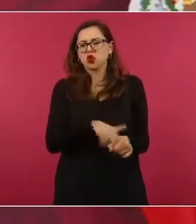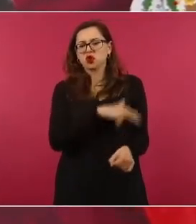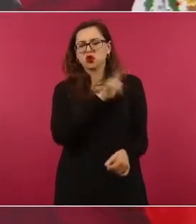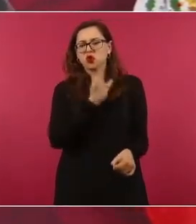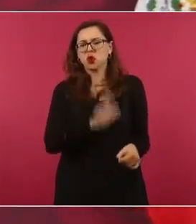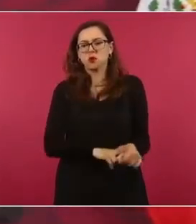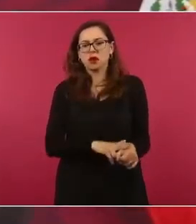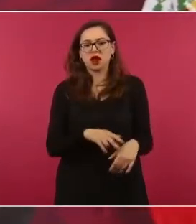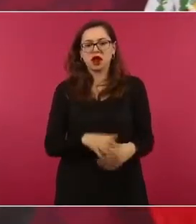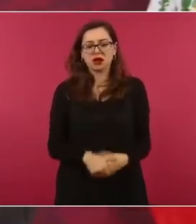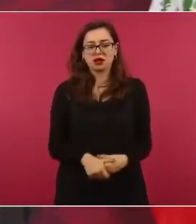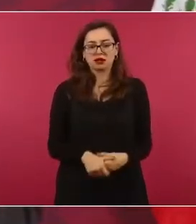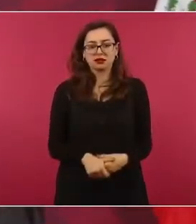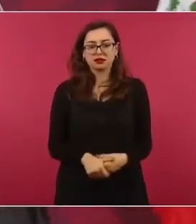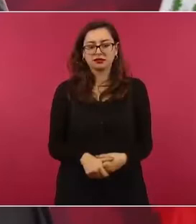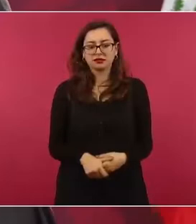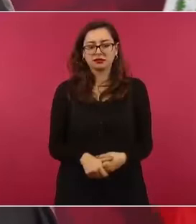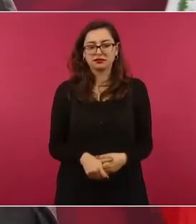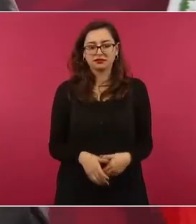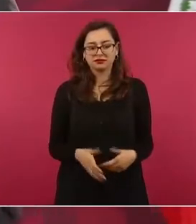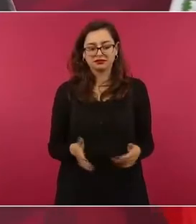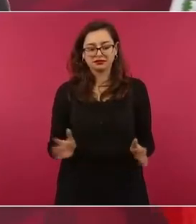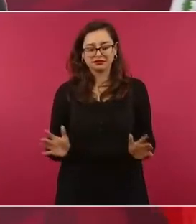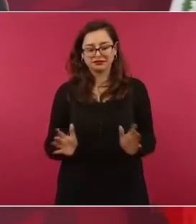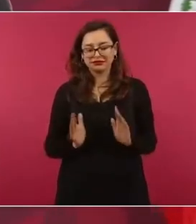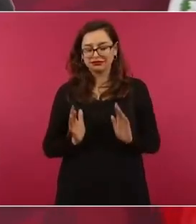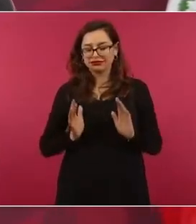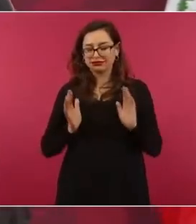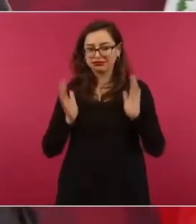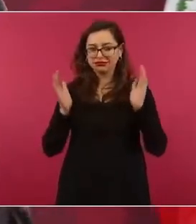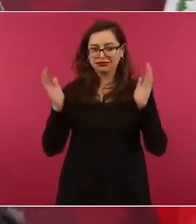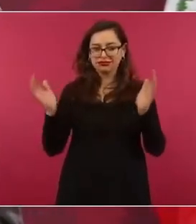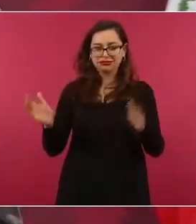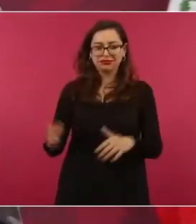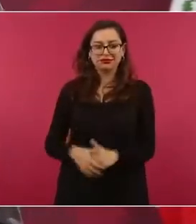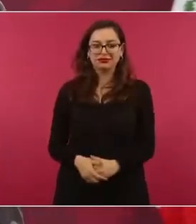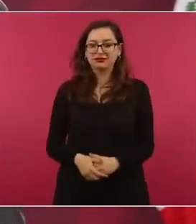era un tonto el que no robaba.